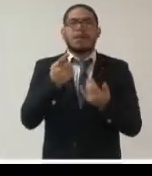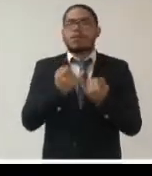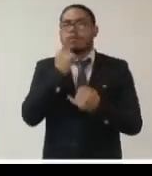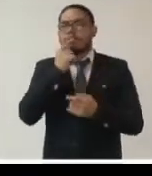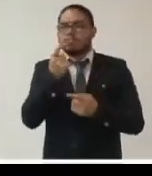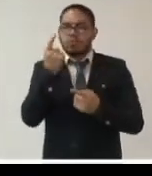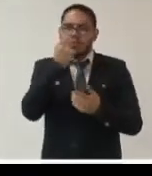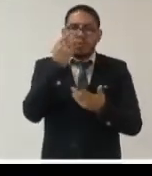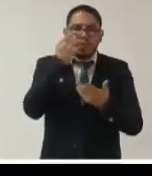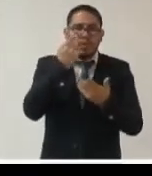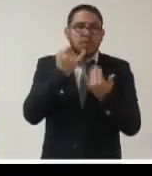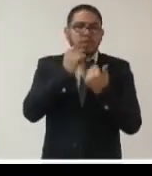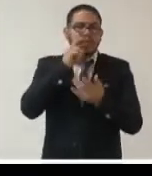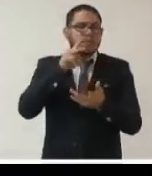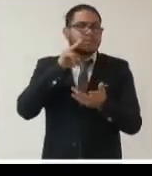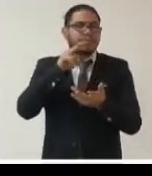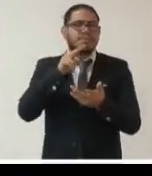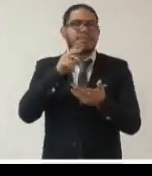biométricos